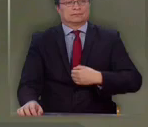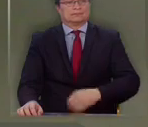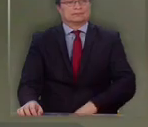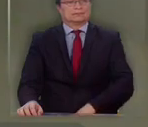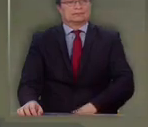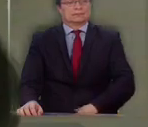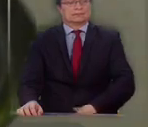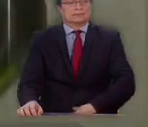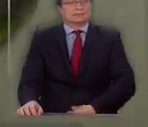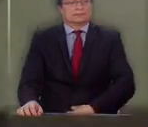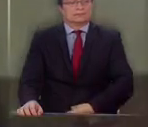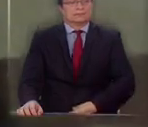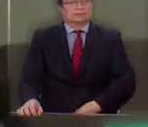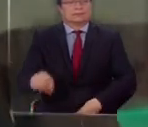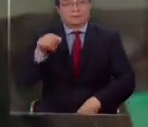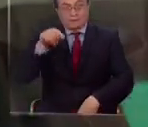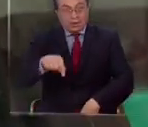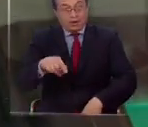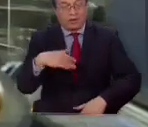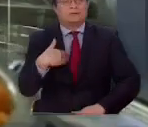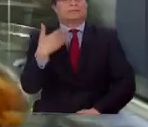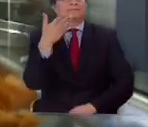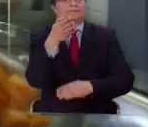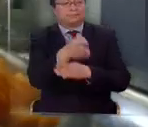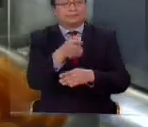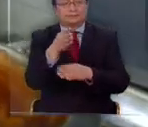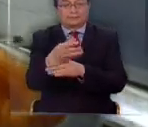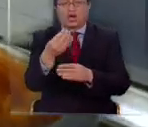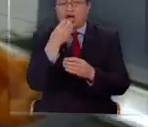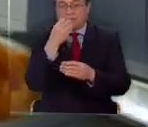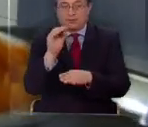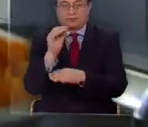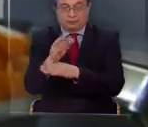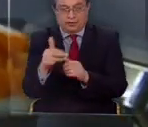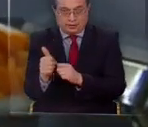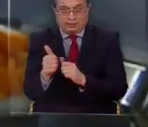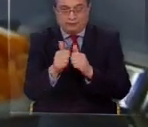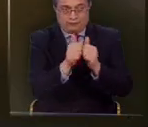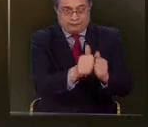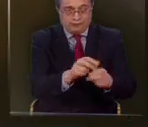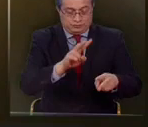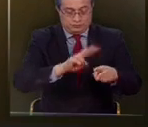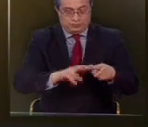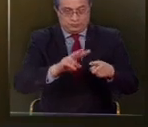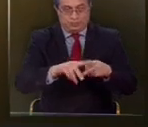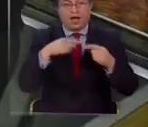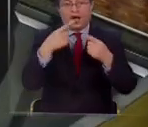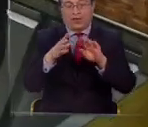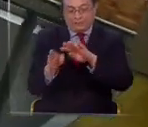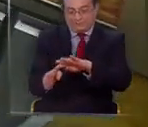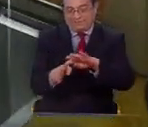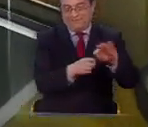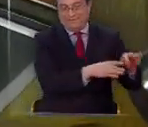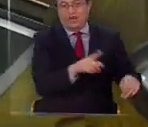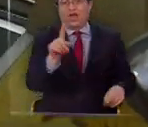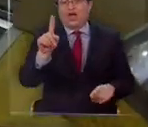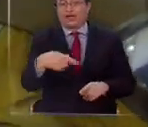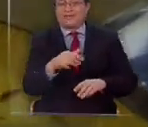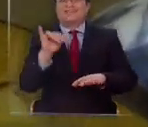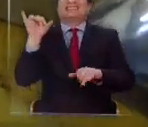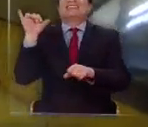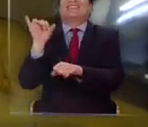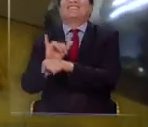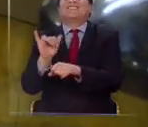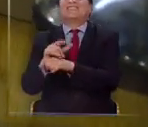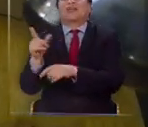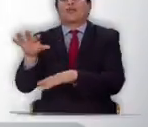Luego nos acompañaremos en terreno en la entrega de sus colaciones. Mientras las preparan, volvamos con la supuesta lista de médicos solidarios y